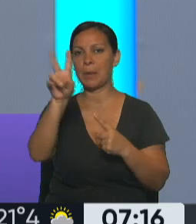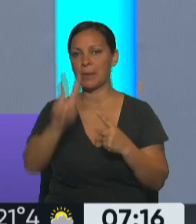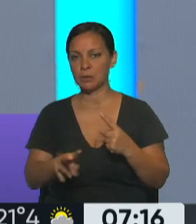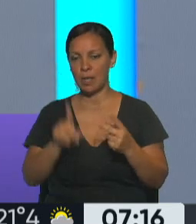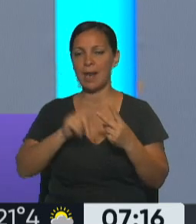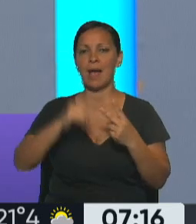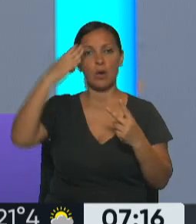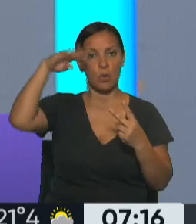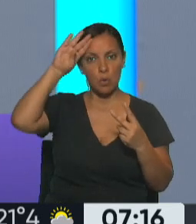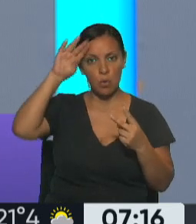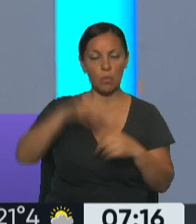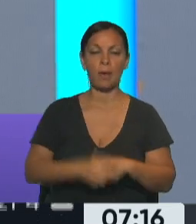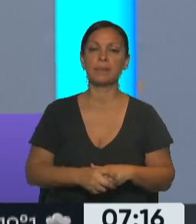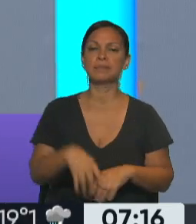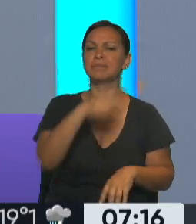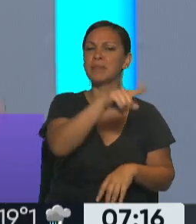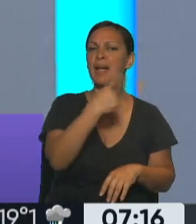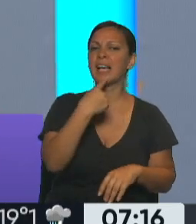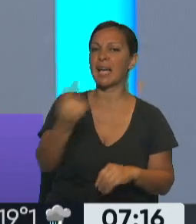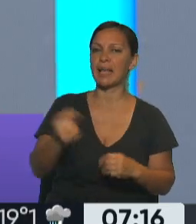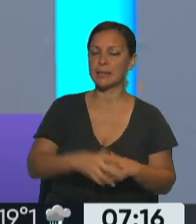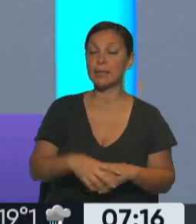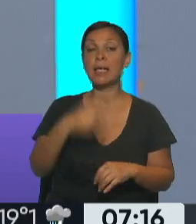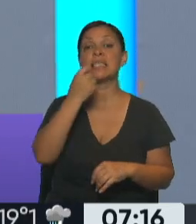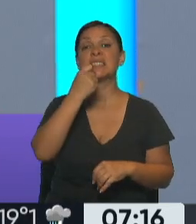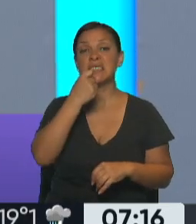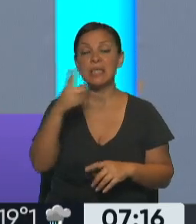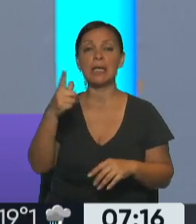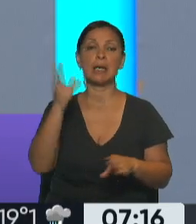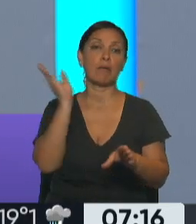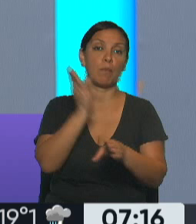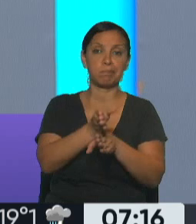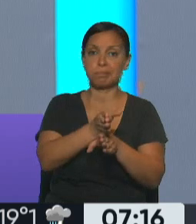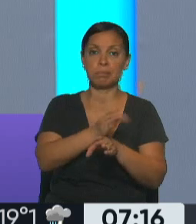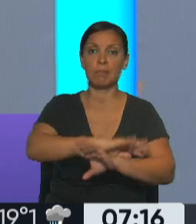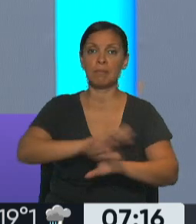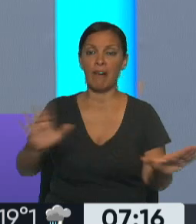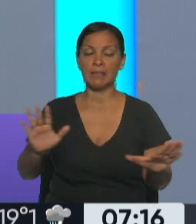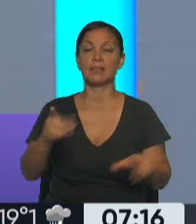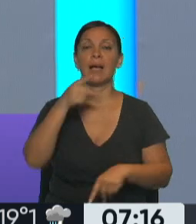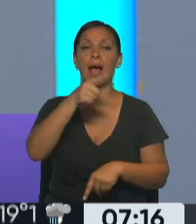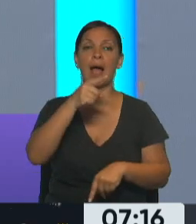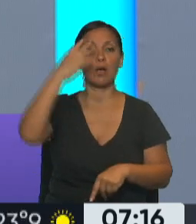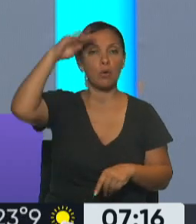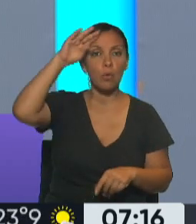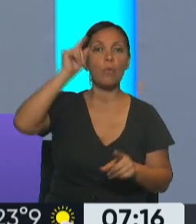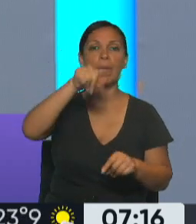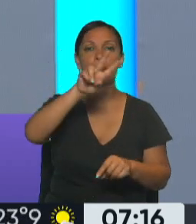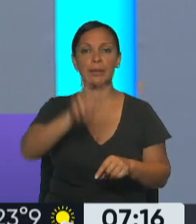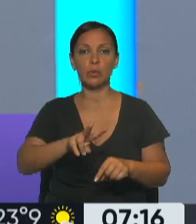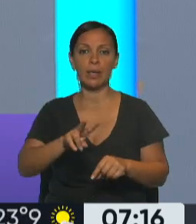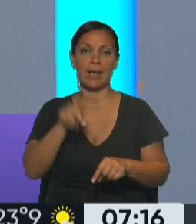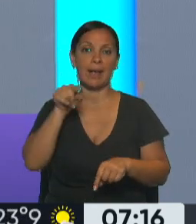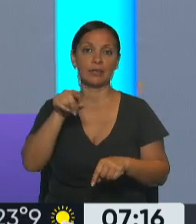si se aliviara finalmente el bloqueo a Cuba y a Venezuela, dejarían de expulsar tantas personas que buscan